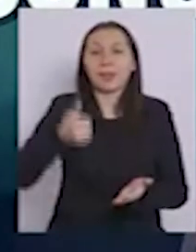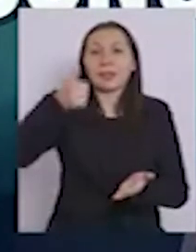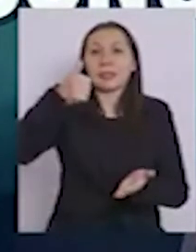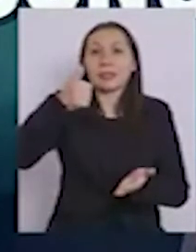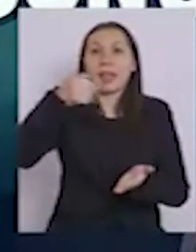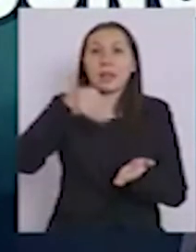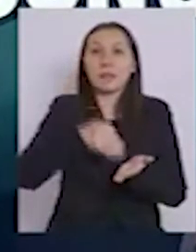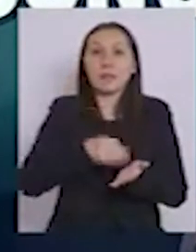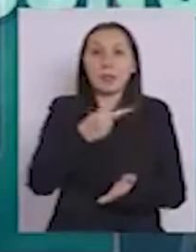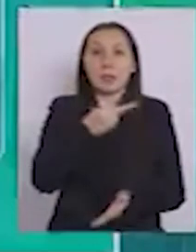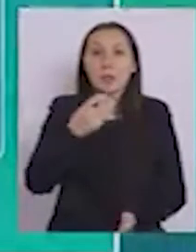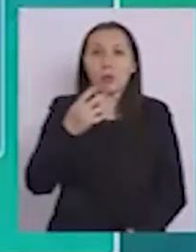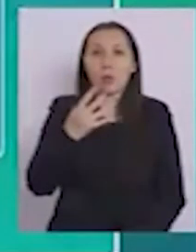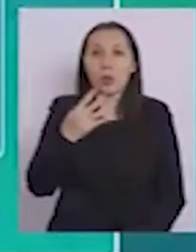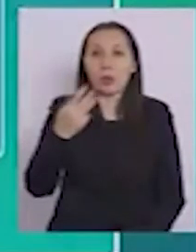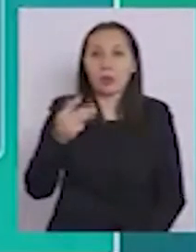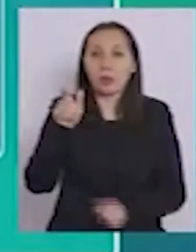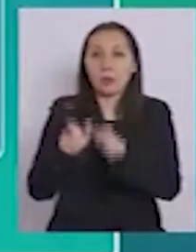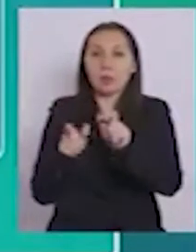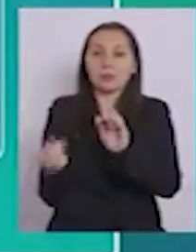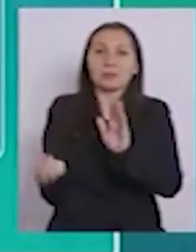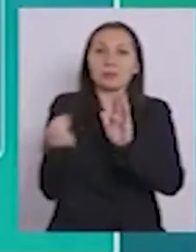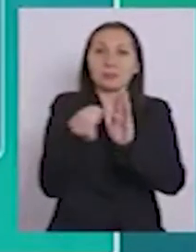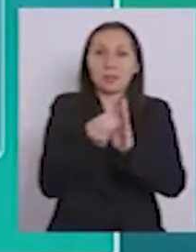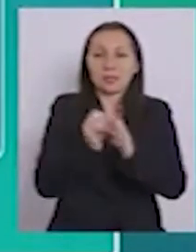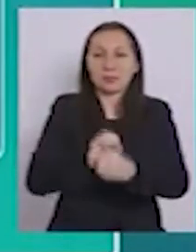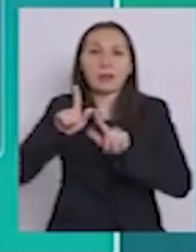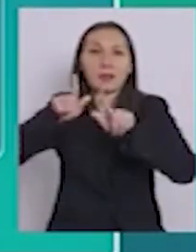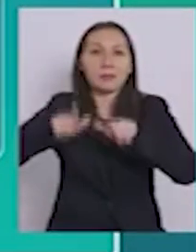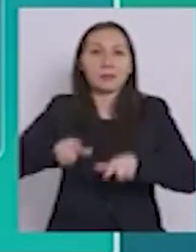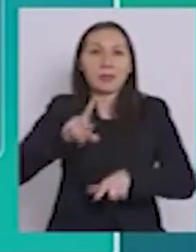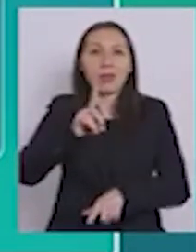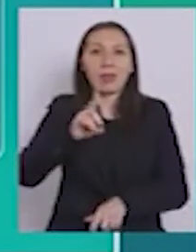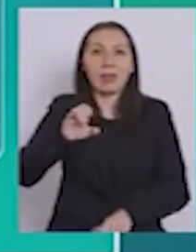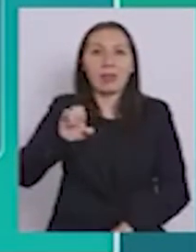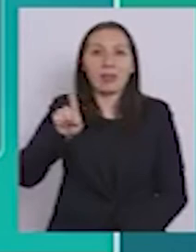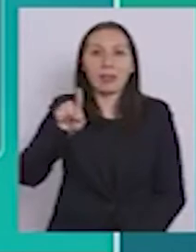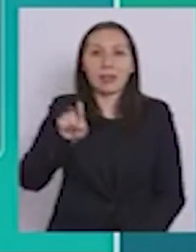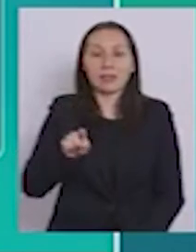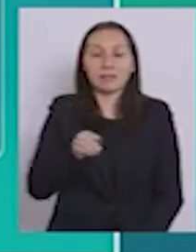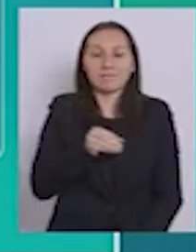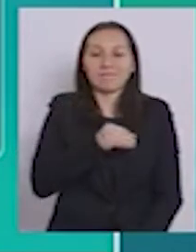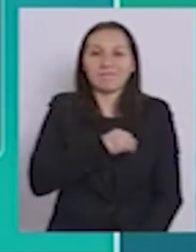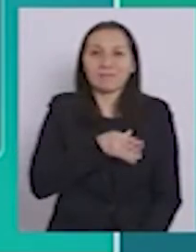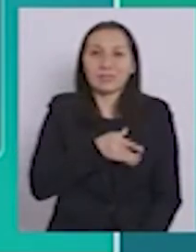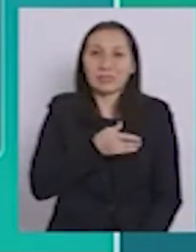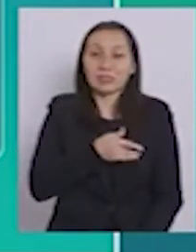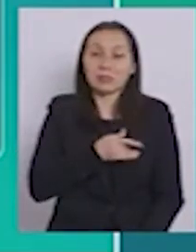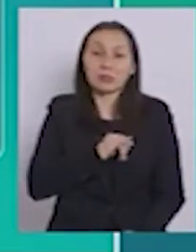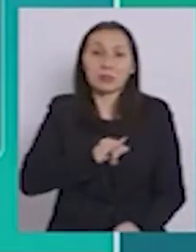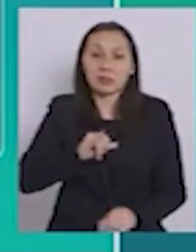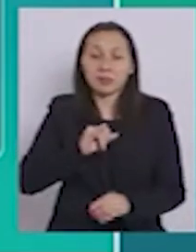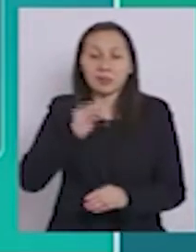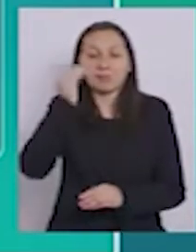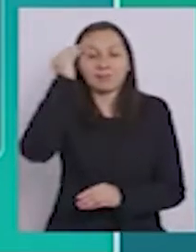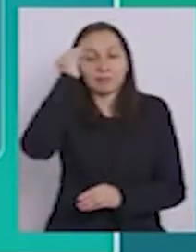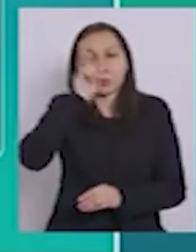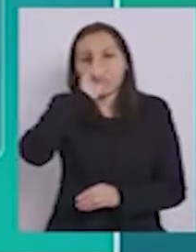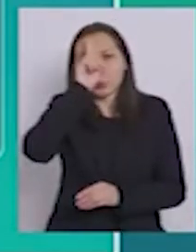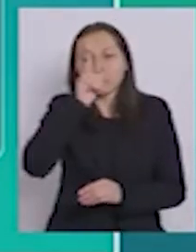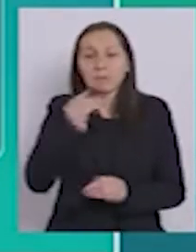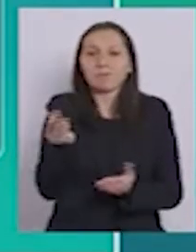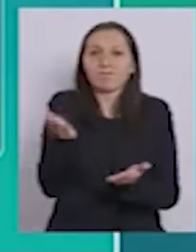.249 casos nuevos de COVID-19. Debemos lamentar, como es habitual, el